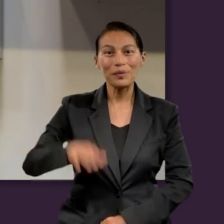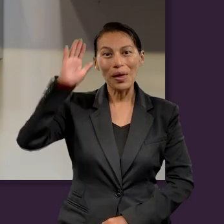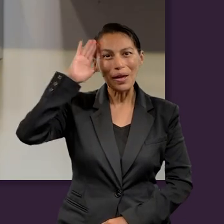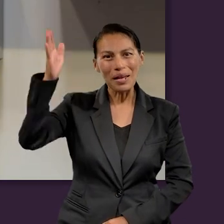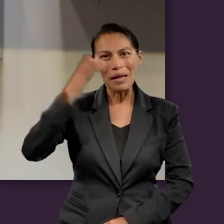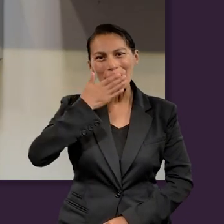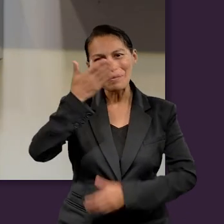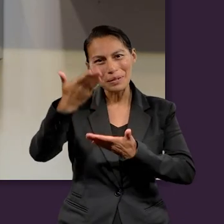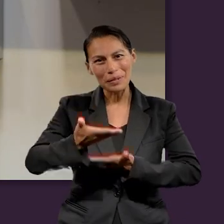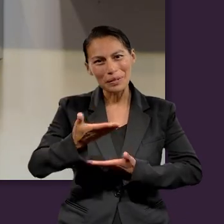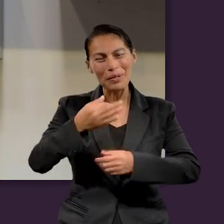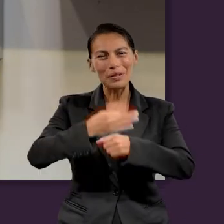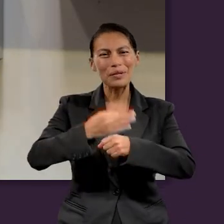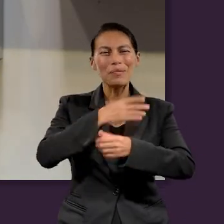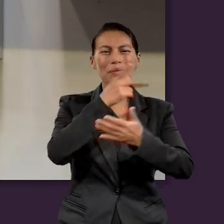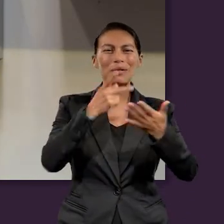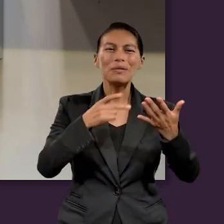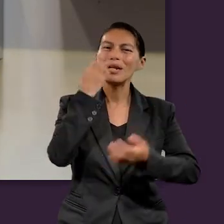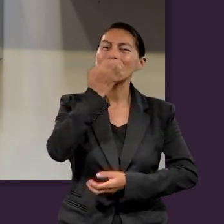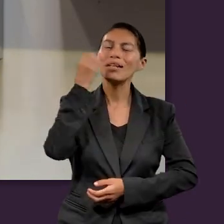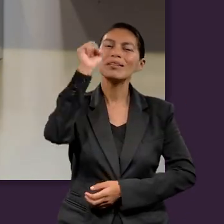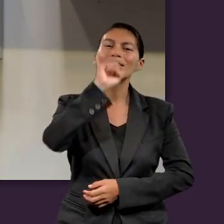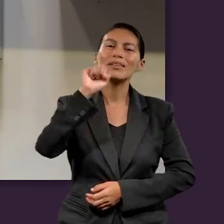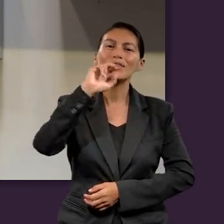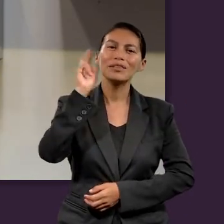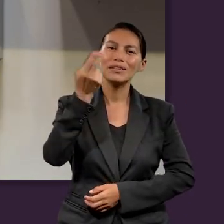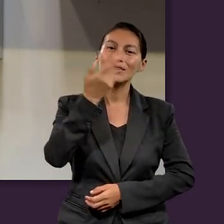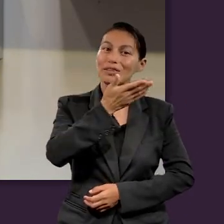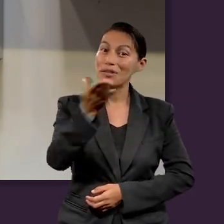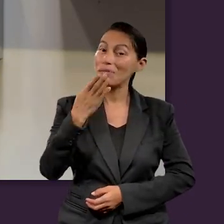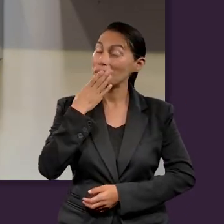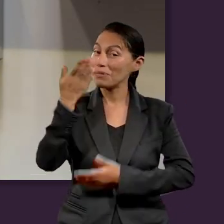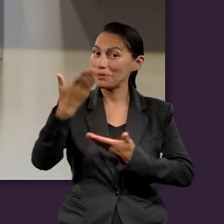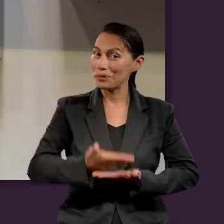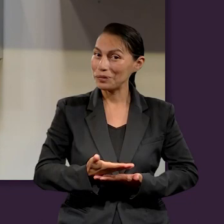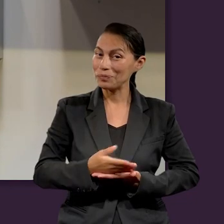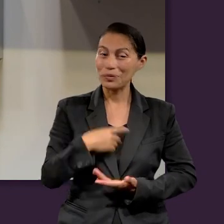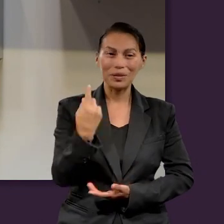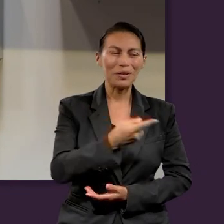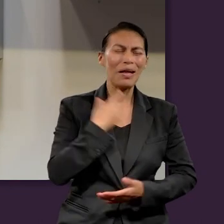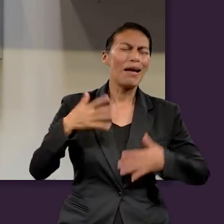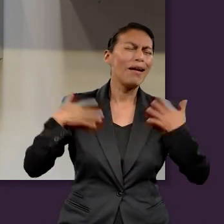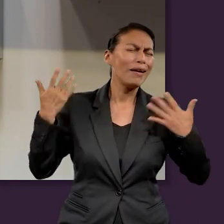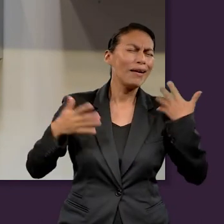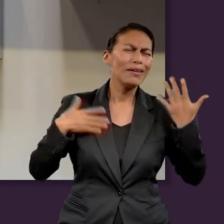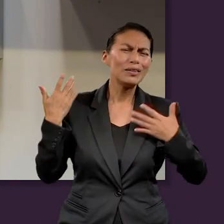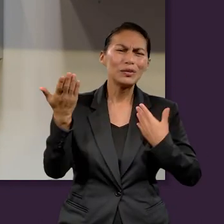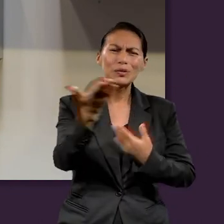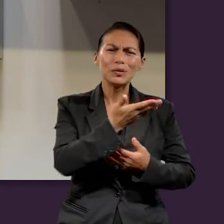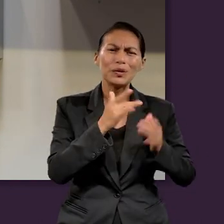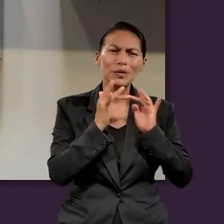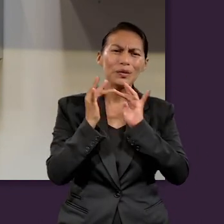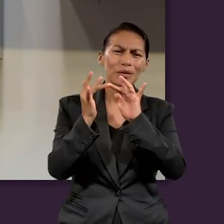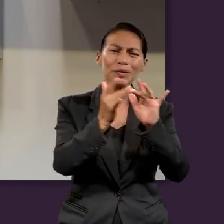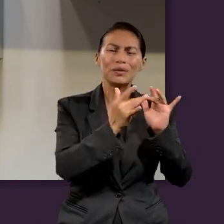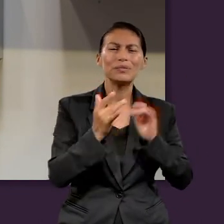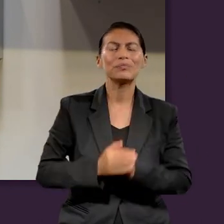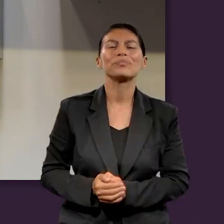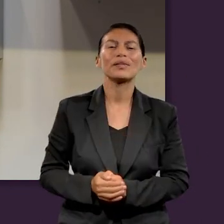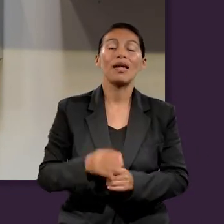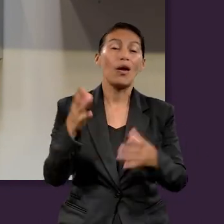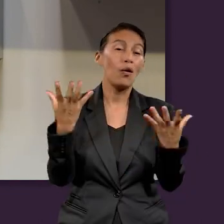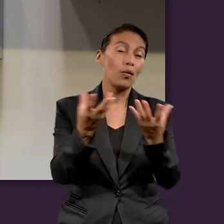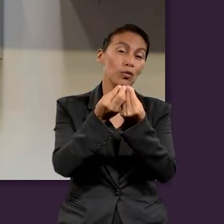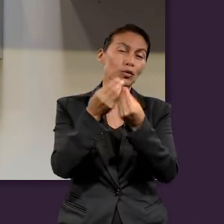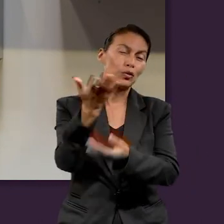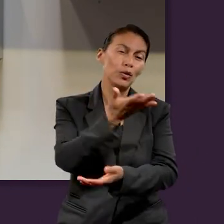¿Qué tal? Bienvenidos a este programa de Escuela Sabática Universitaria. Nos sentimos contentos de que nos acompañen y juntos vamos a seguir